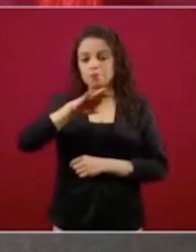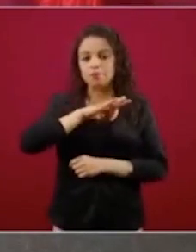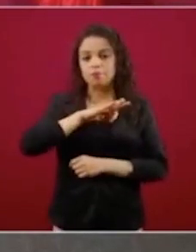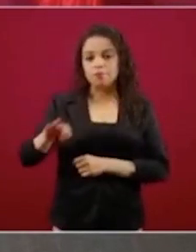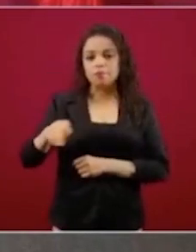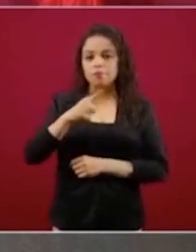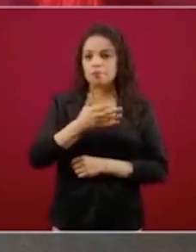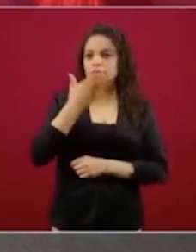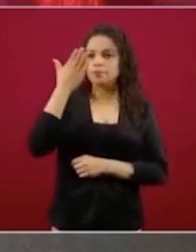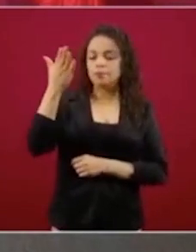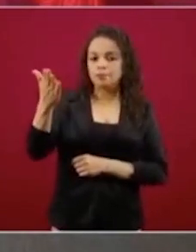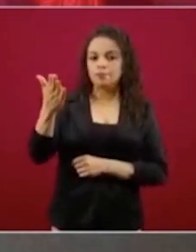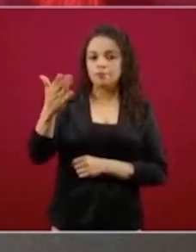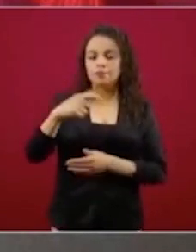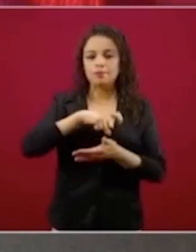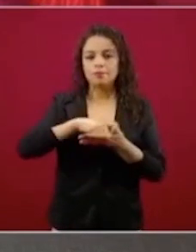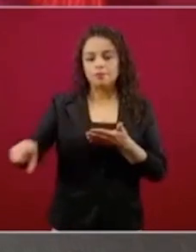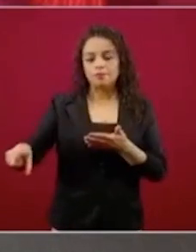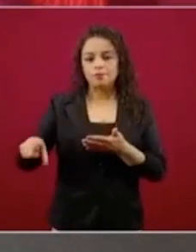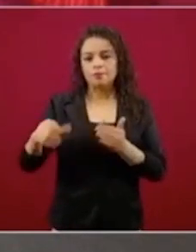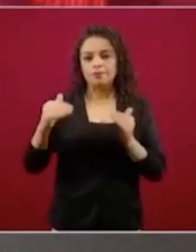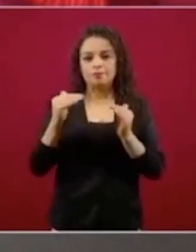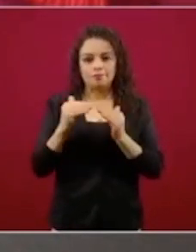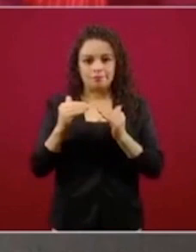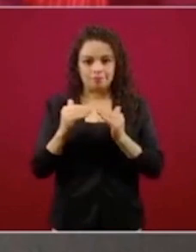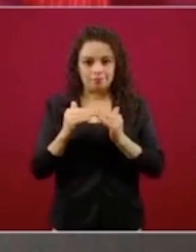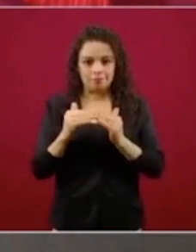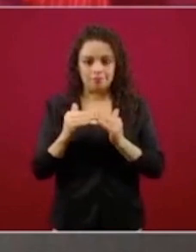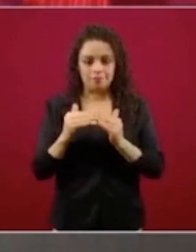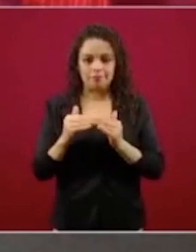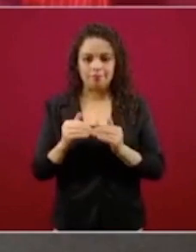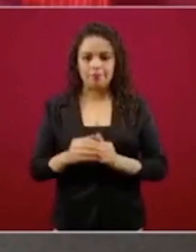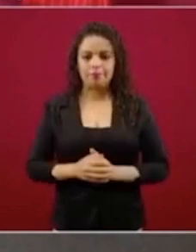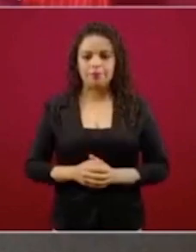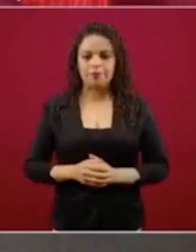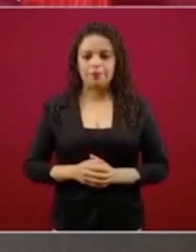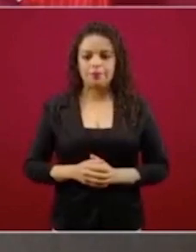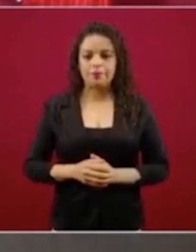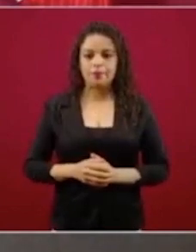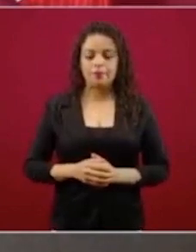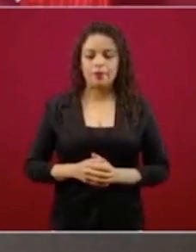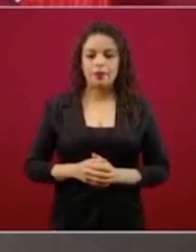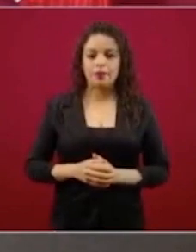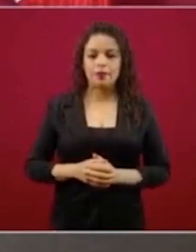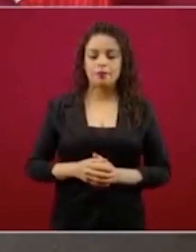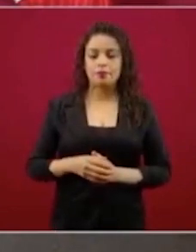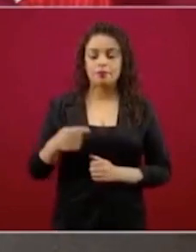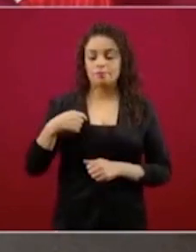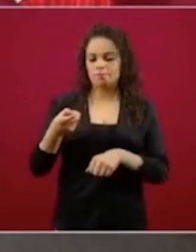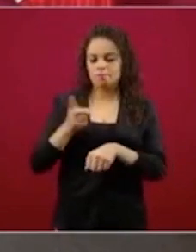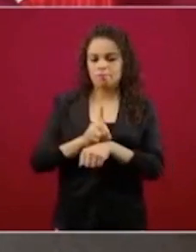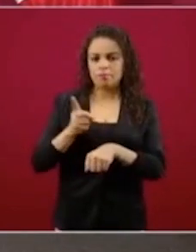Yo estoy pidiéndole a Hacienda un reporte diario de la entrega de los créditos